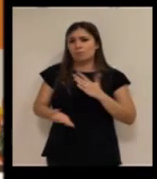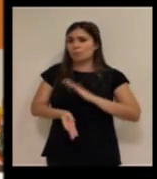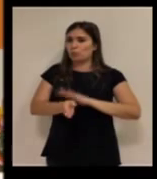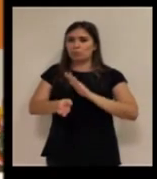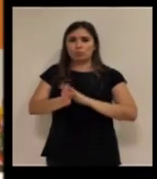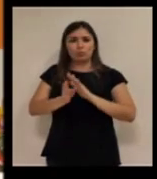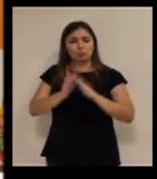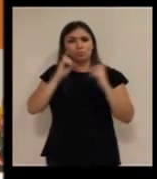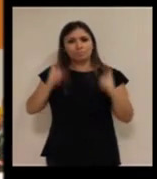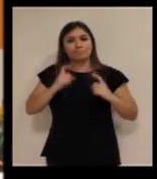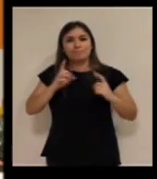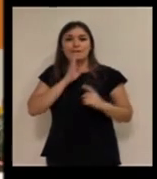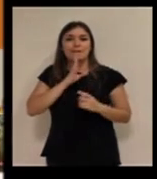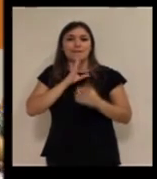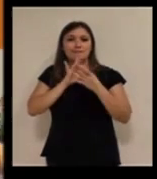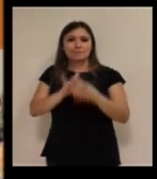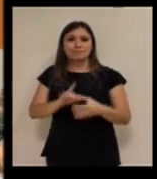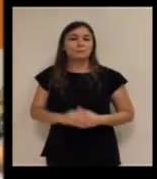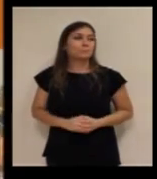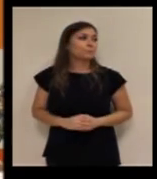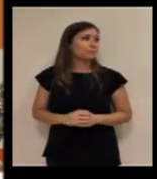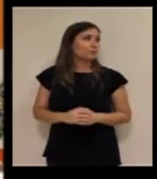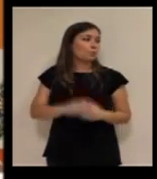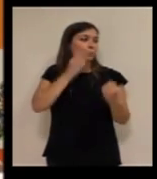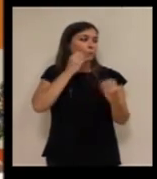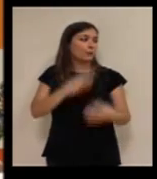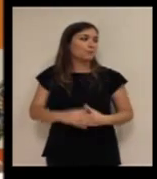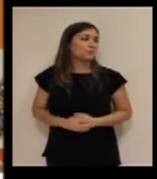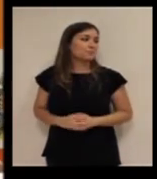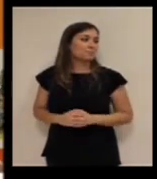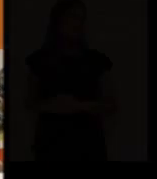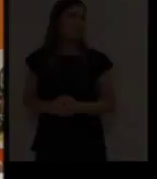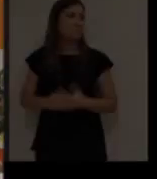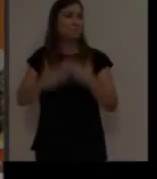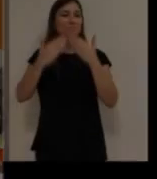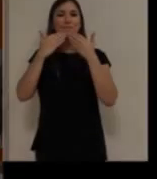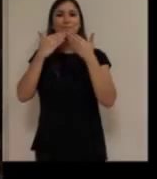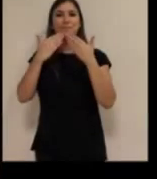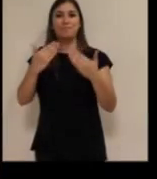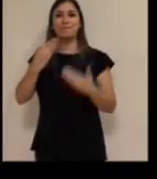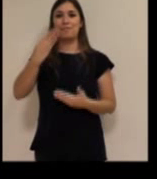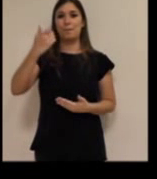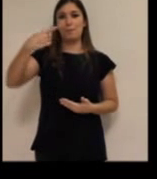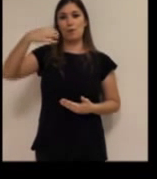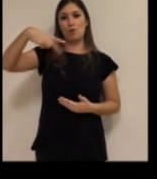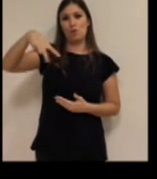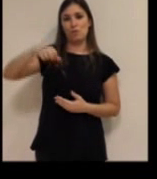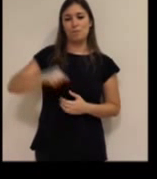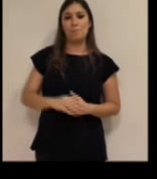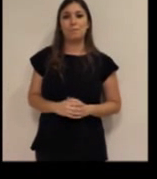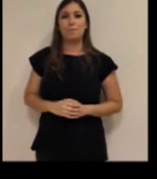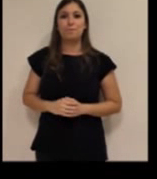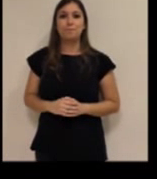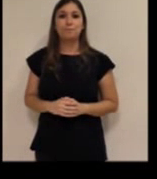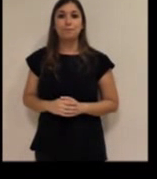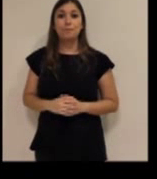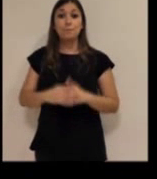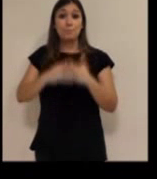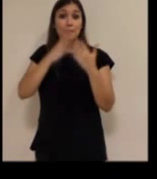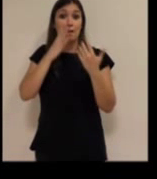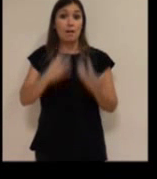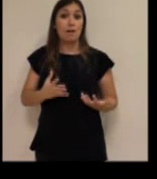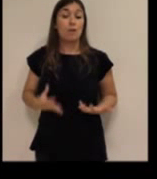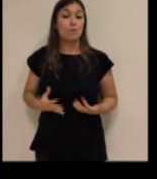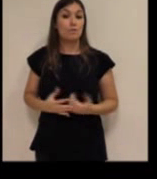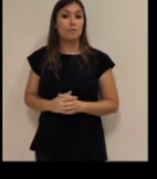empujando en esa línea. Muy bien. Pues muchas gracias, Begoña. Y ahora,